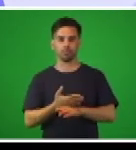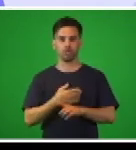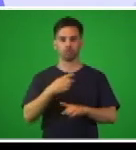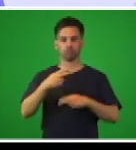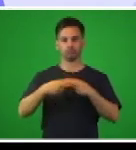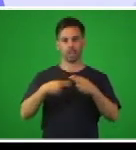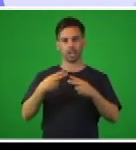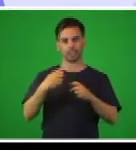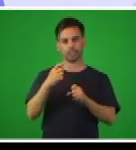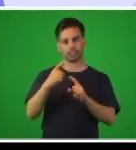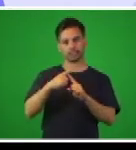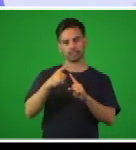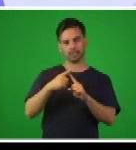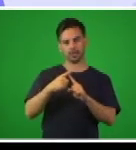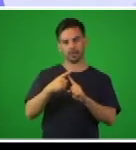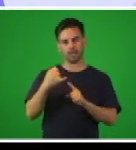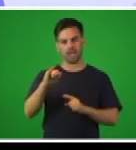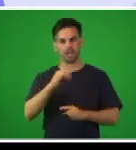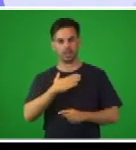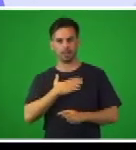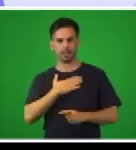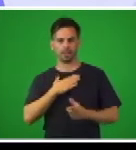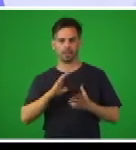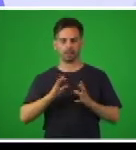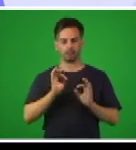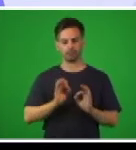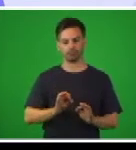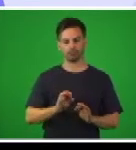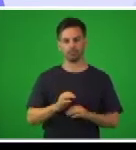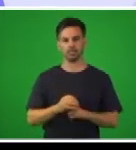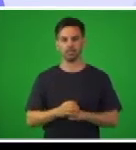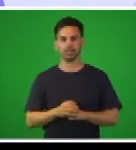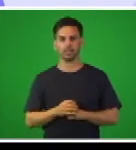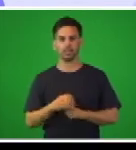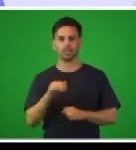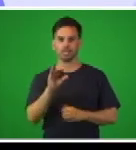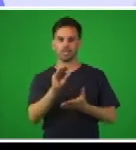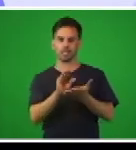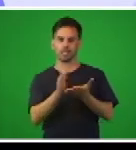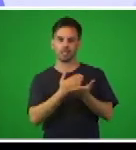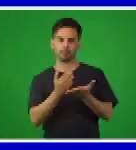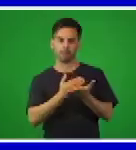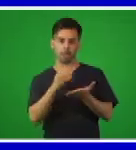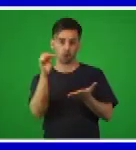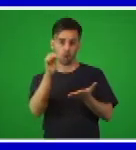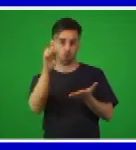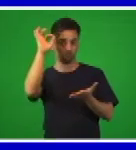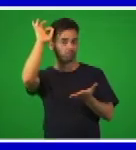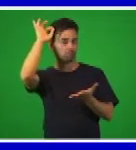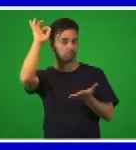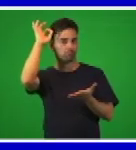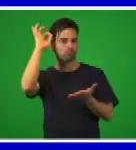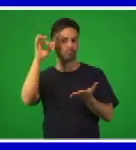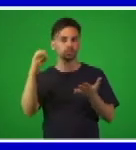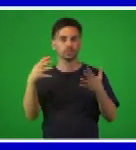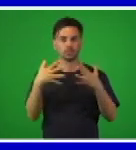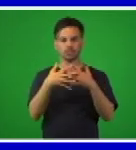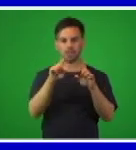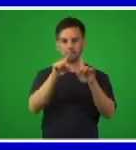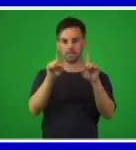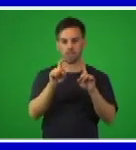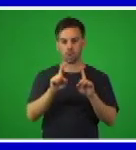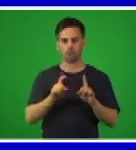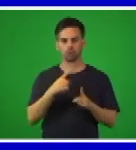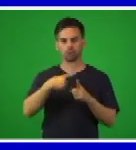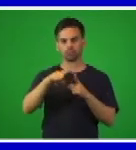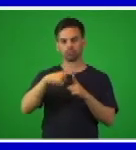independiente ejercicios que aparecen en el libro de español relacionados con esta lectura. Y por eso le estamos proponiendo,